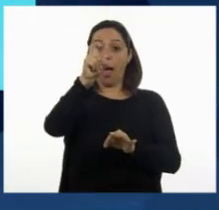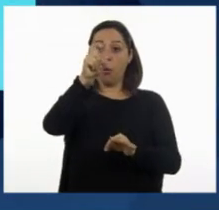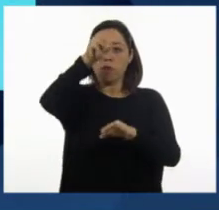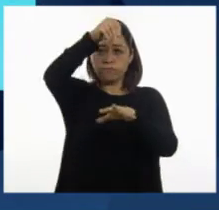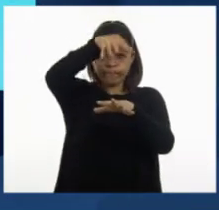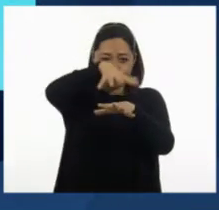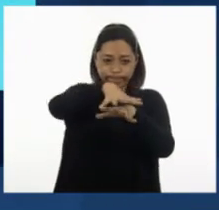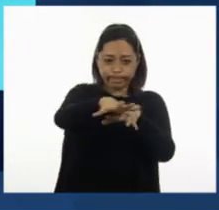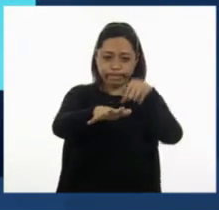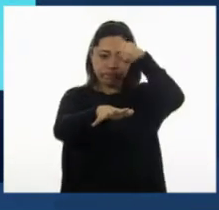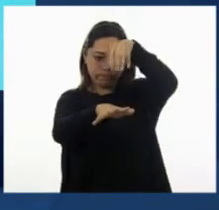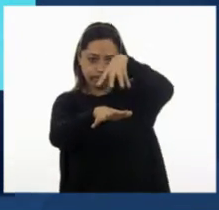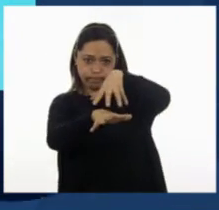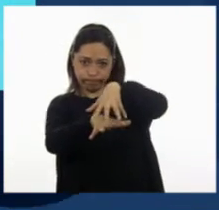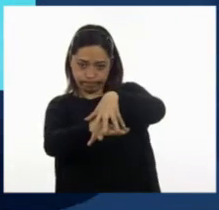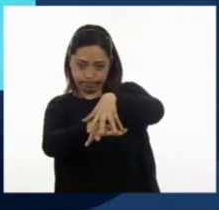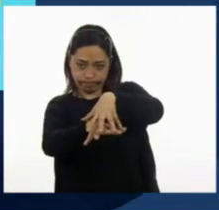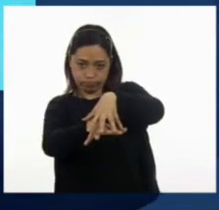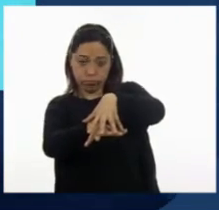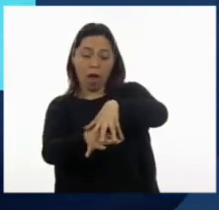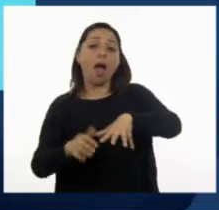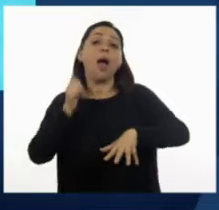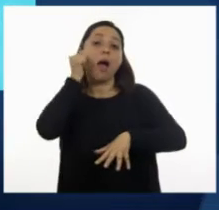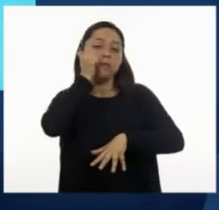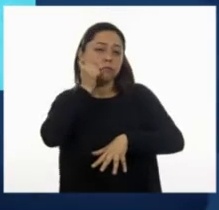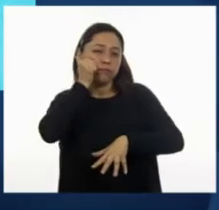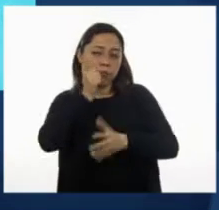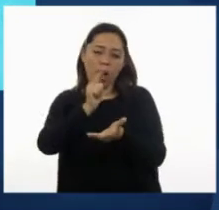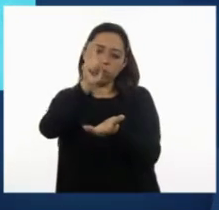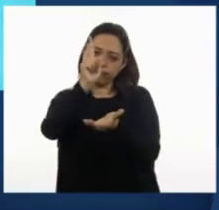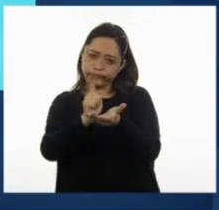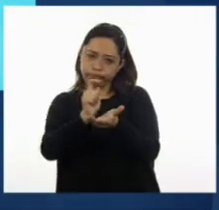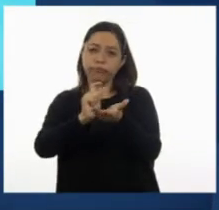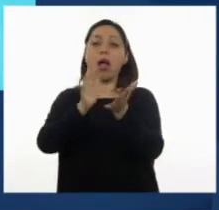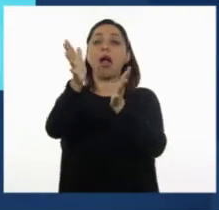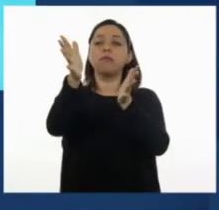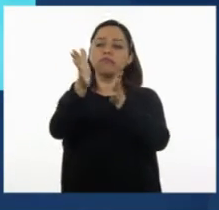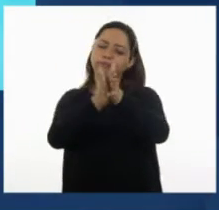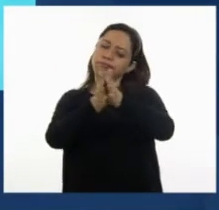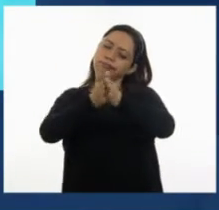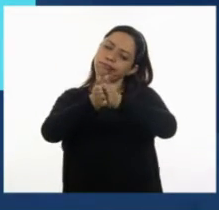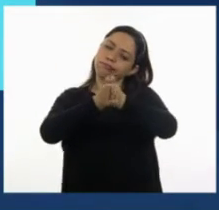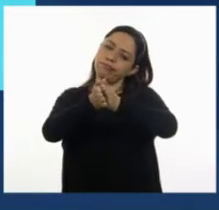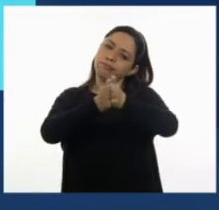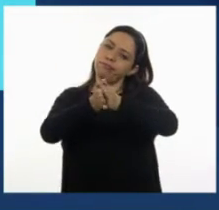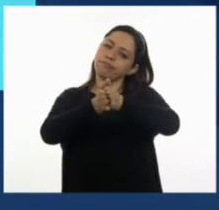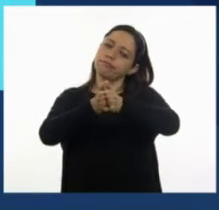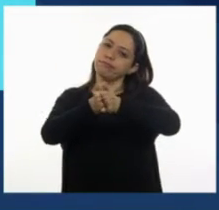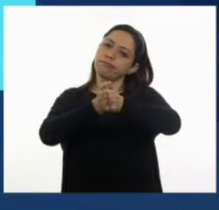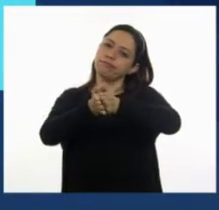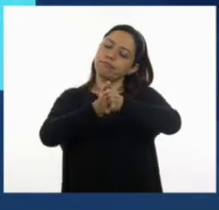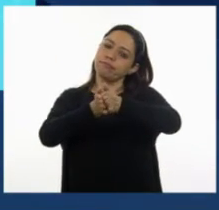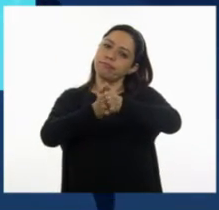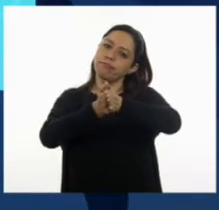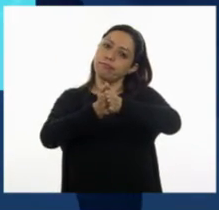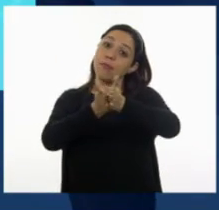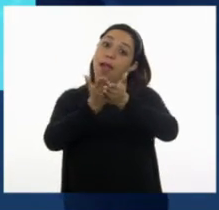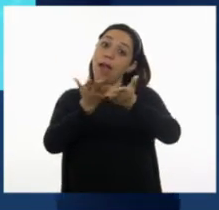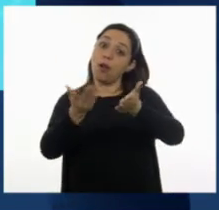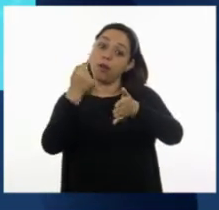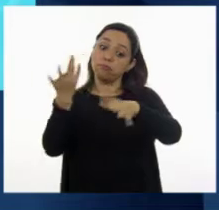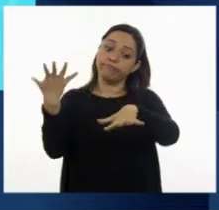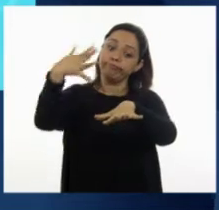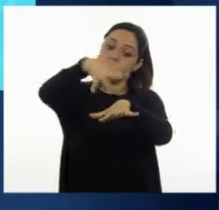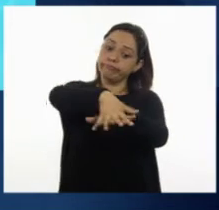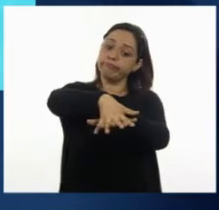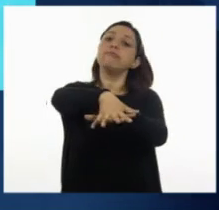manos. Usa suficiente jabón. Frota tus palmas una con la otra. Ahora, frota la